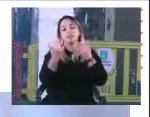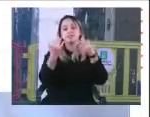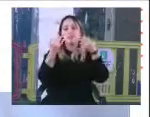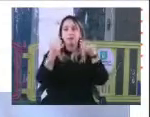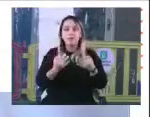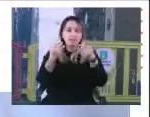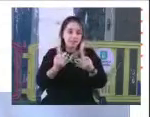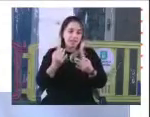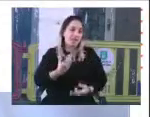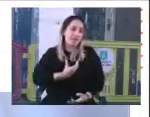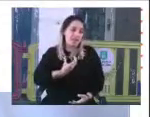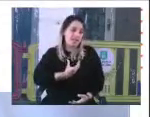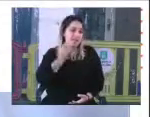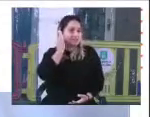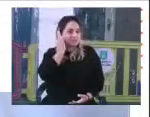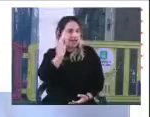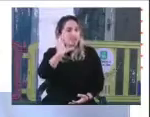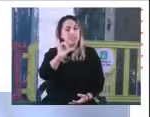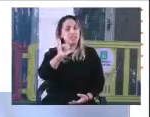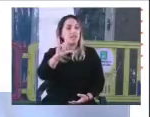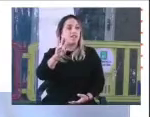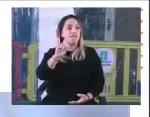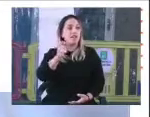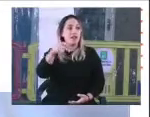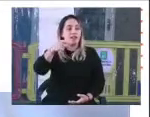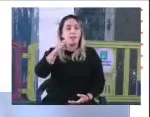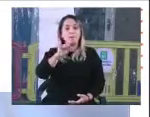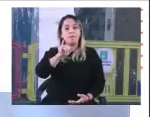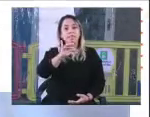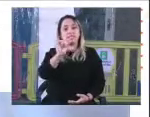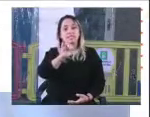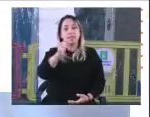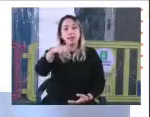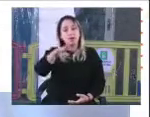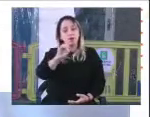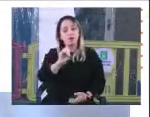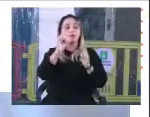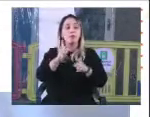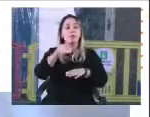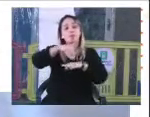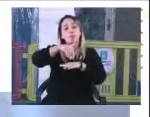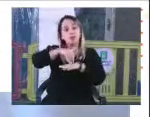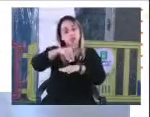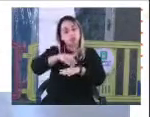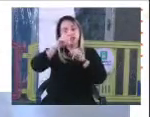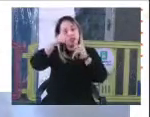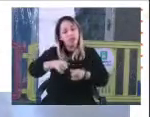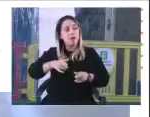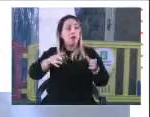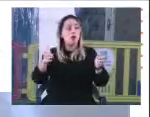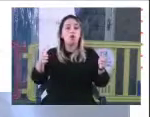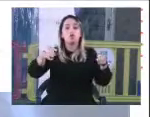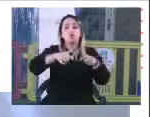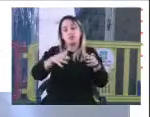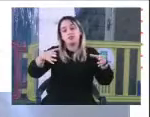a la alcaldesa Silvana Pizano, al municipio y al consejo